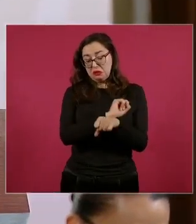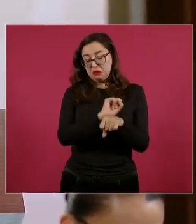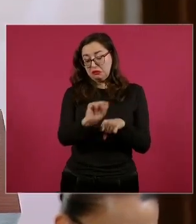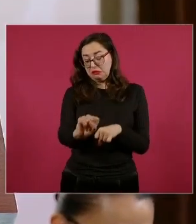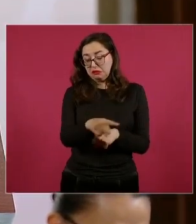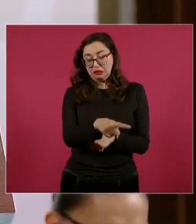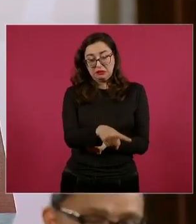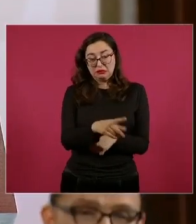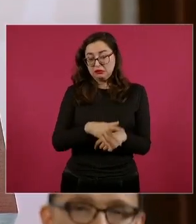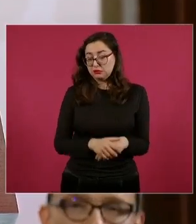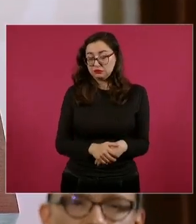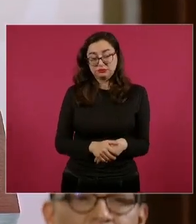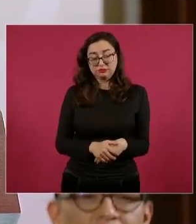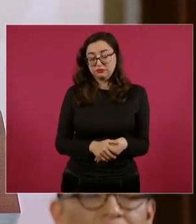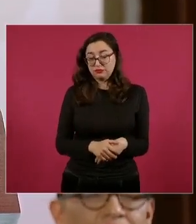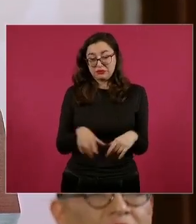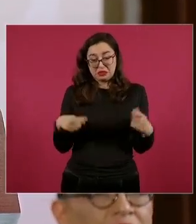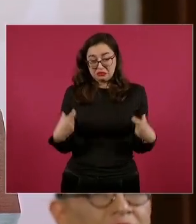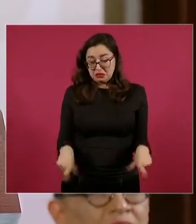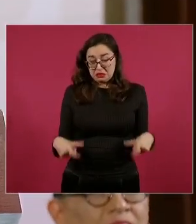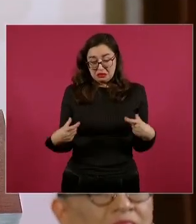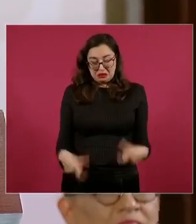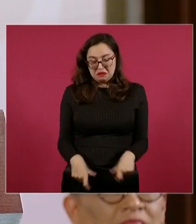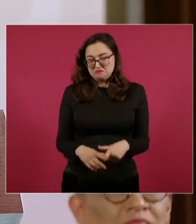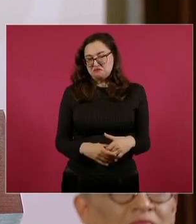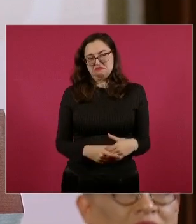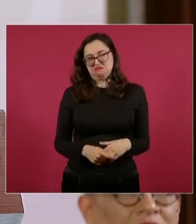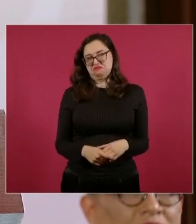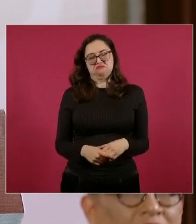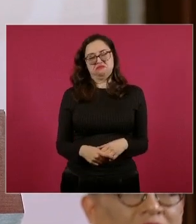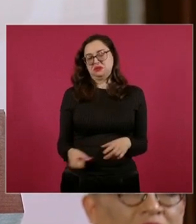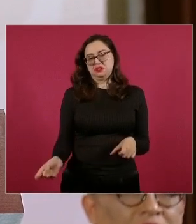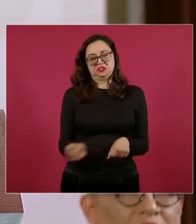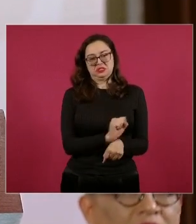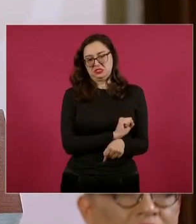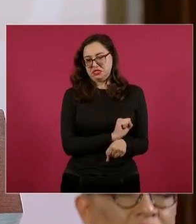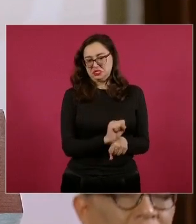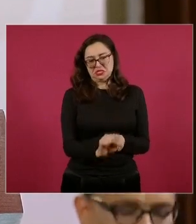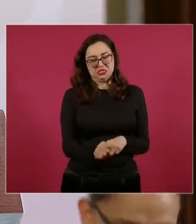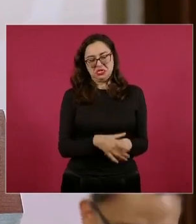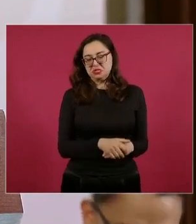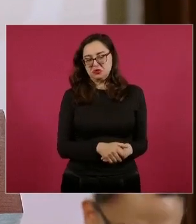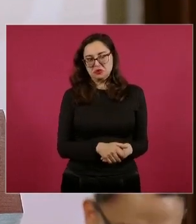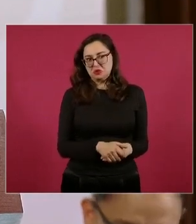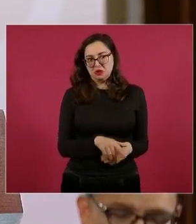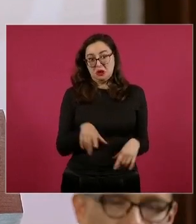en triple A, no en grandes ligas,